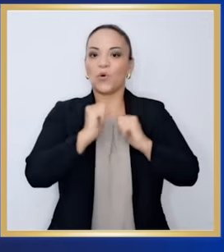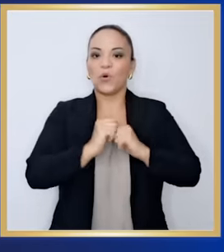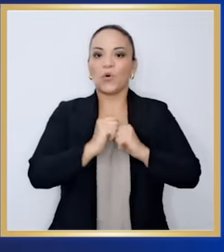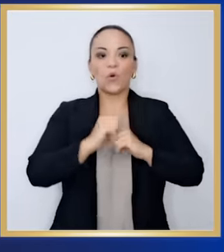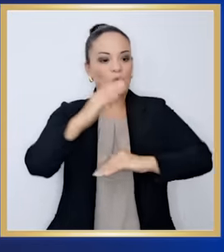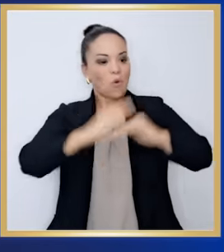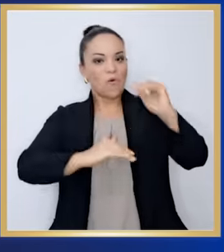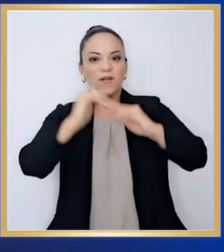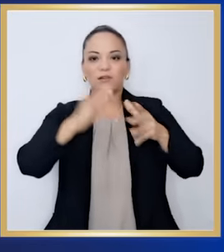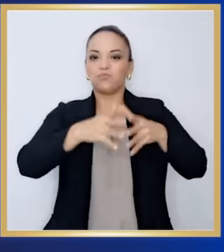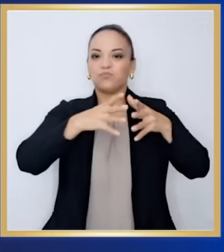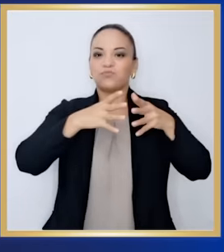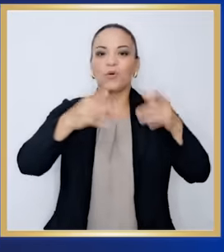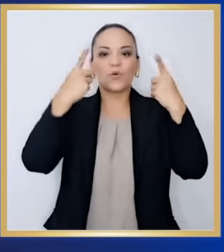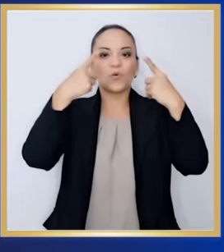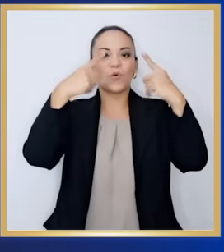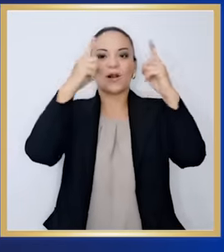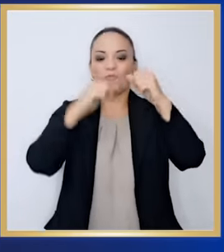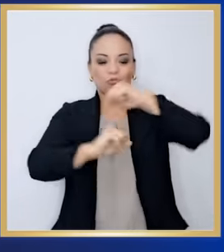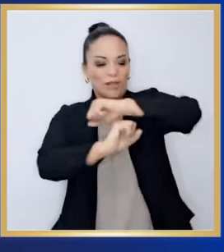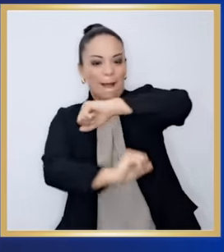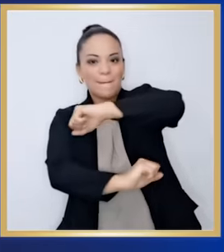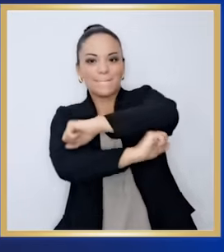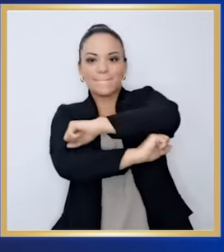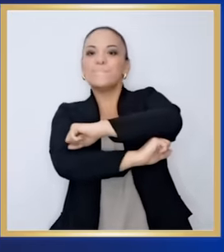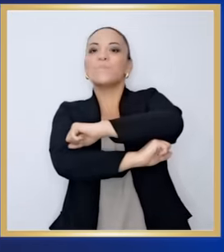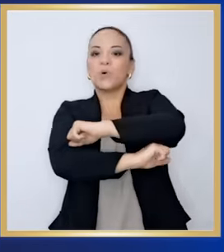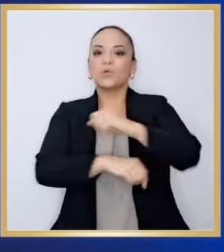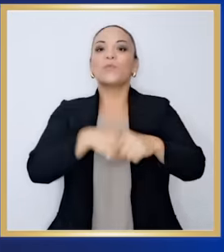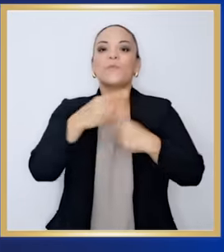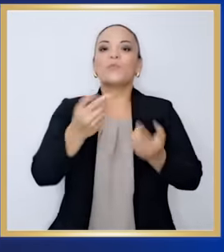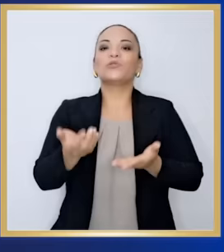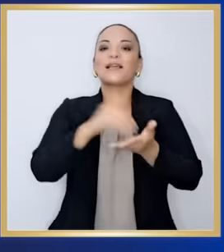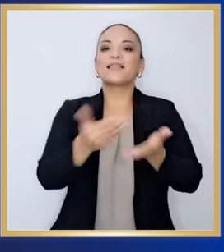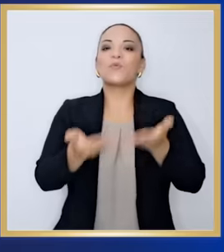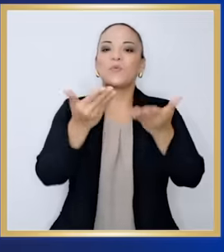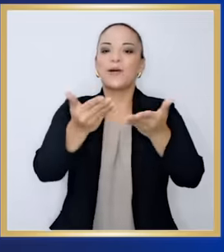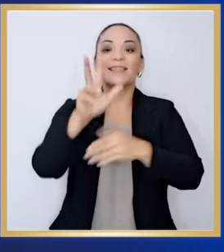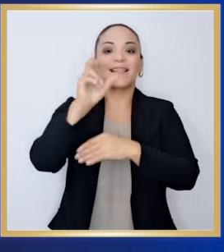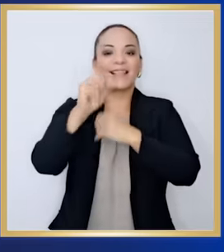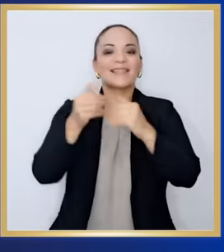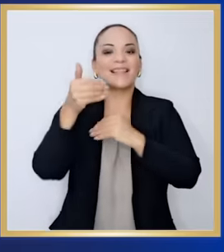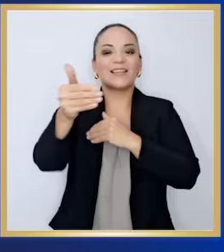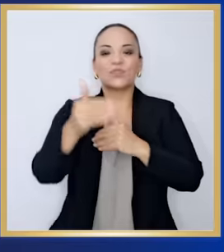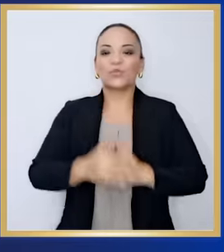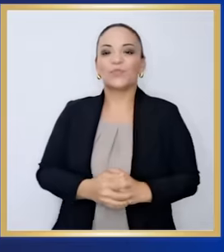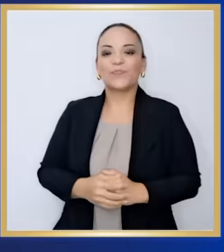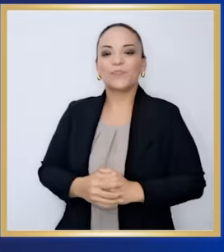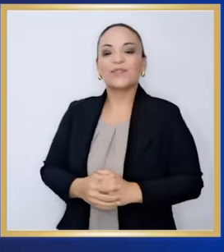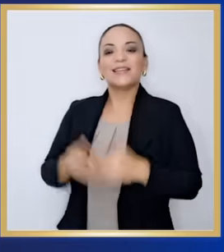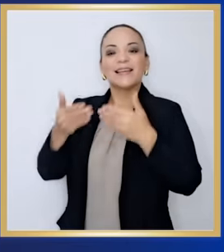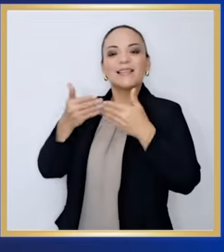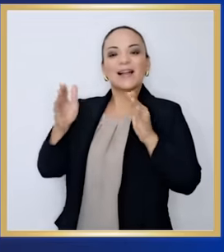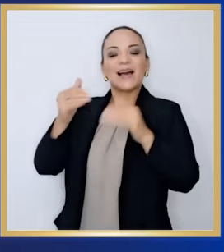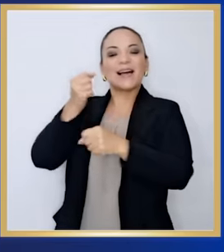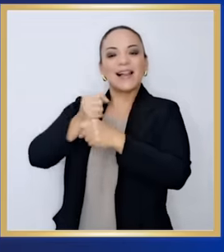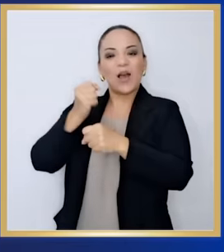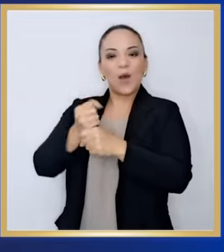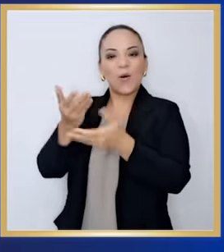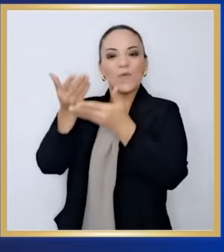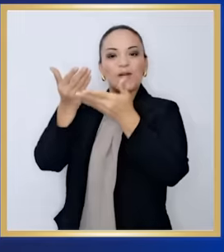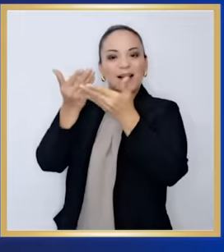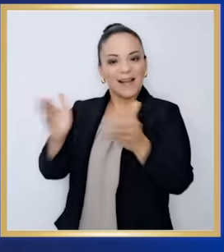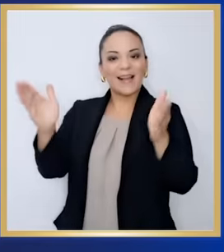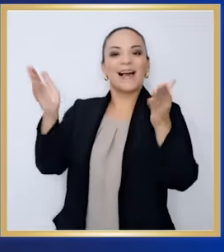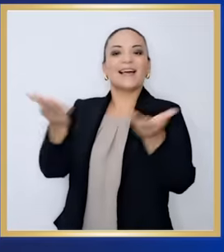encima. No señores, levantamos ese monstruo de concreto y le cambiamos todos los apoyos abajo porque se lo vamos a devolver por los próximos